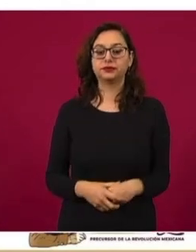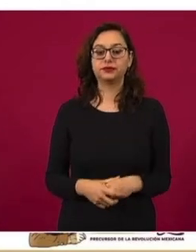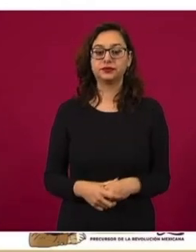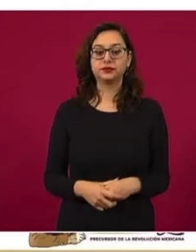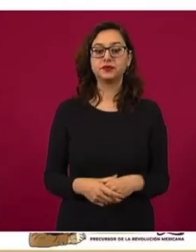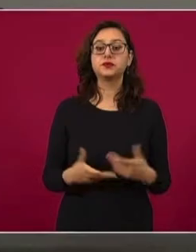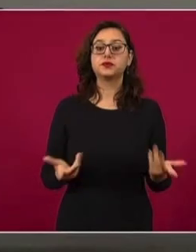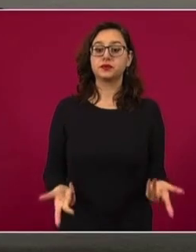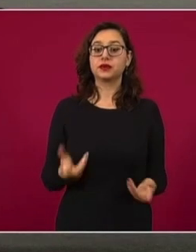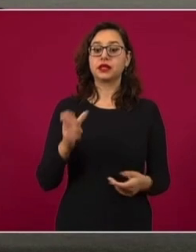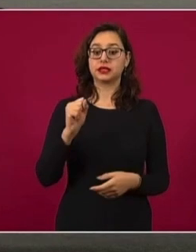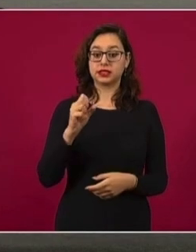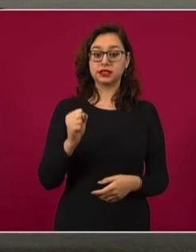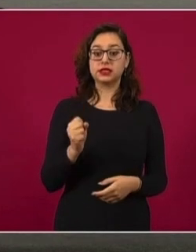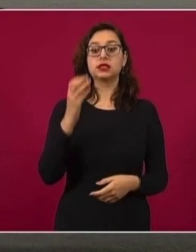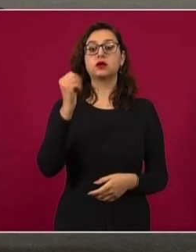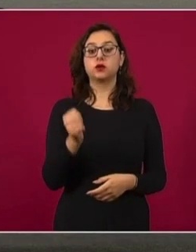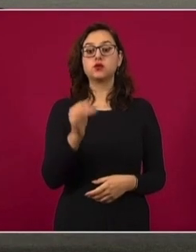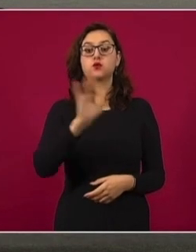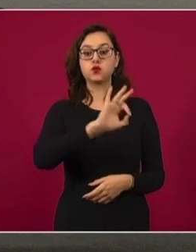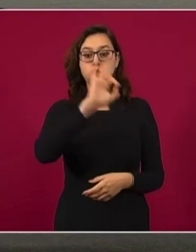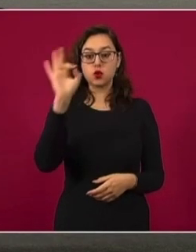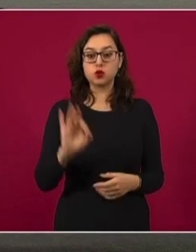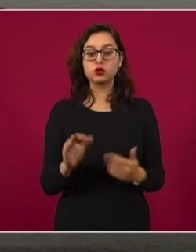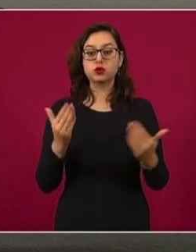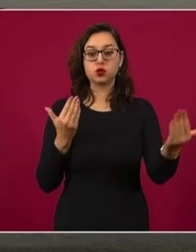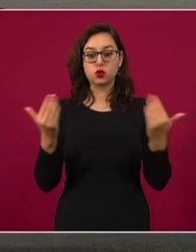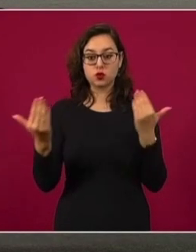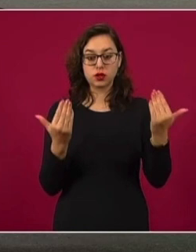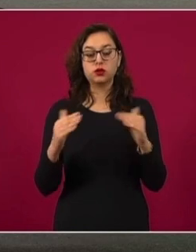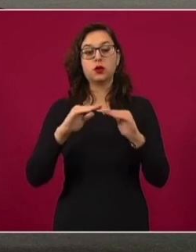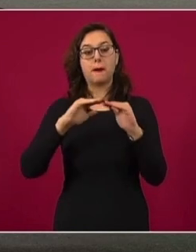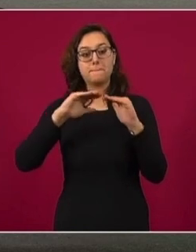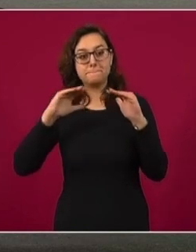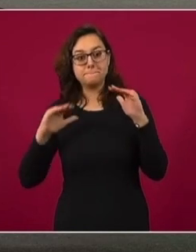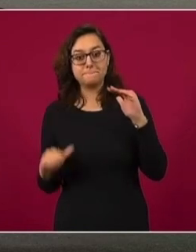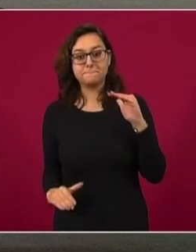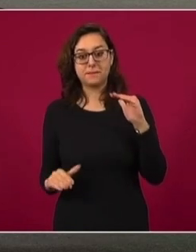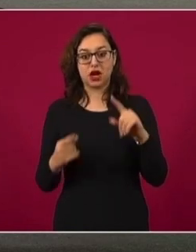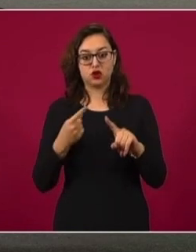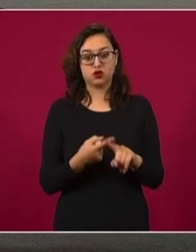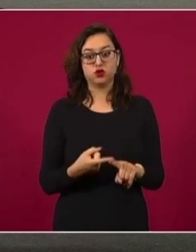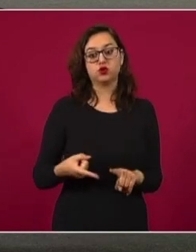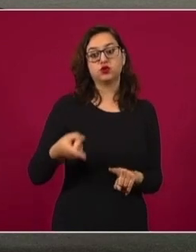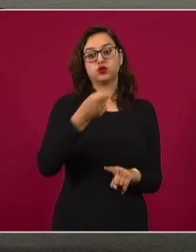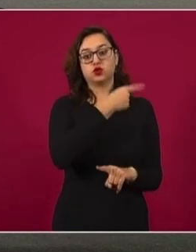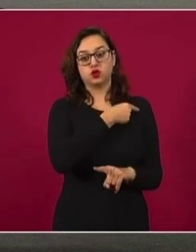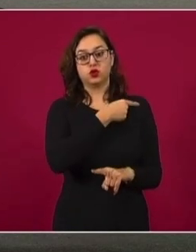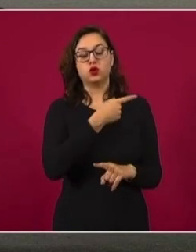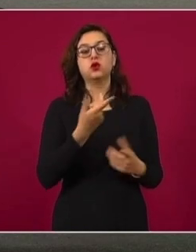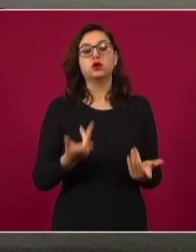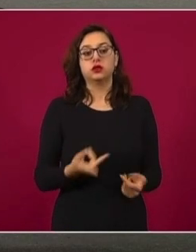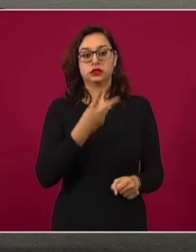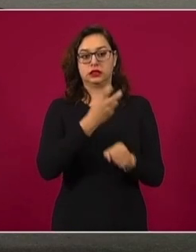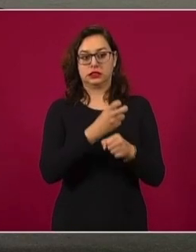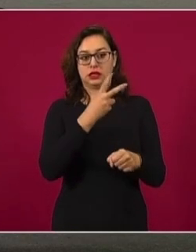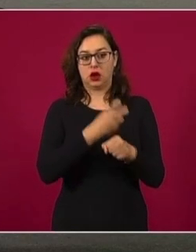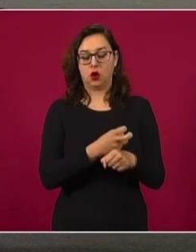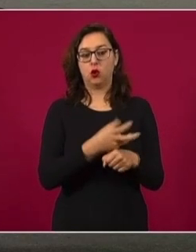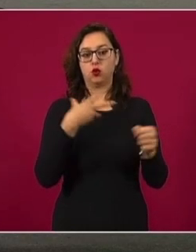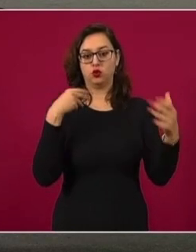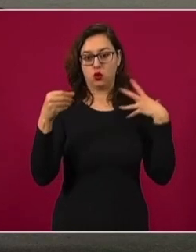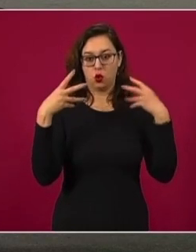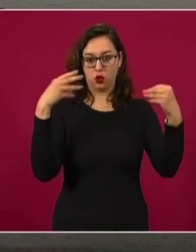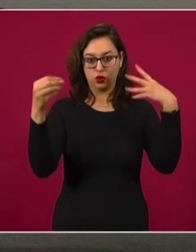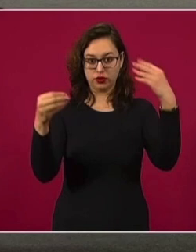69 por ciento los puntos porcentuales entre el punto máximo de ocupación hospitalaria que tuvimos en la segunda ola y lo que tenemos en